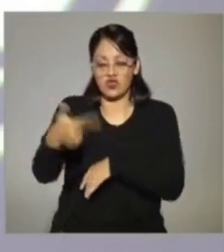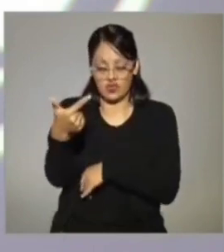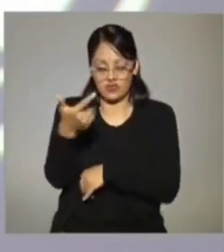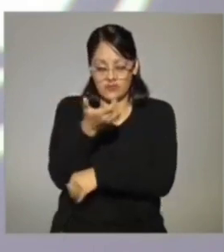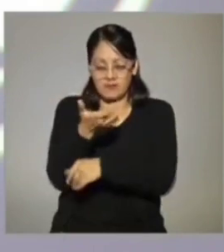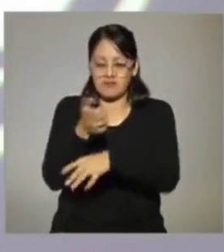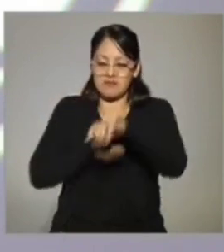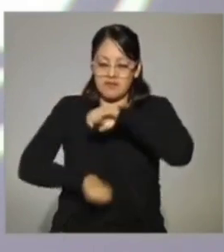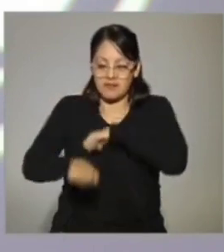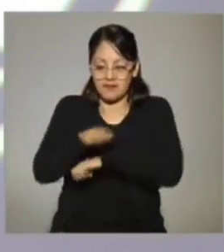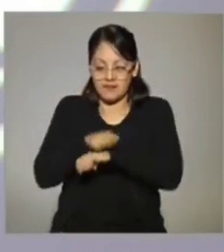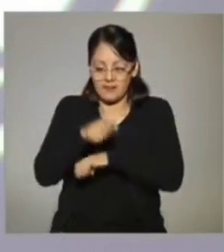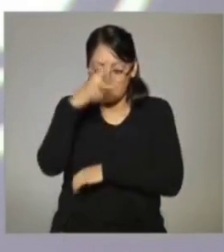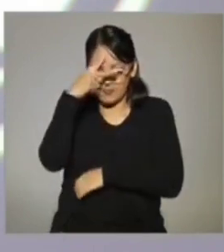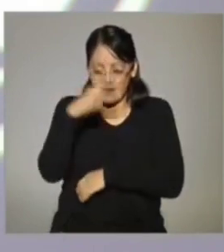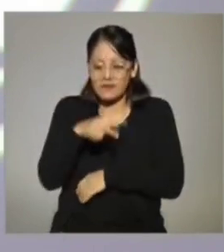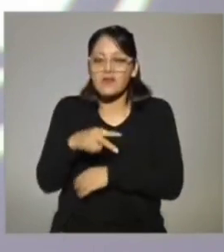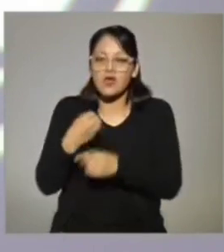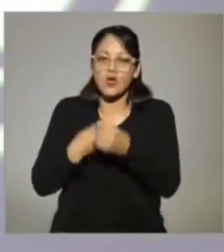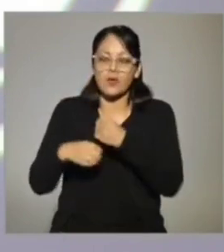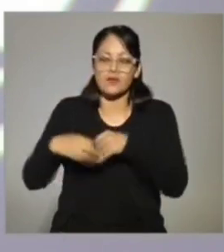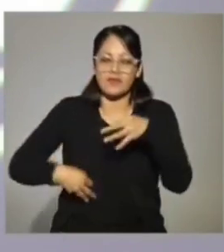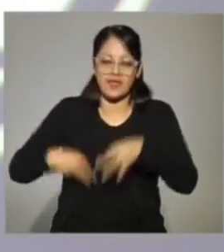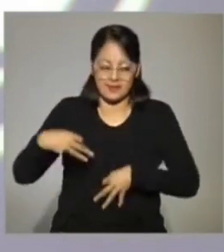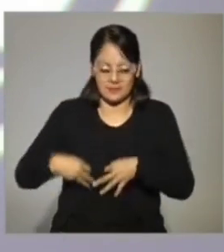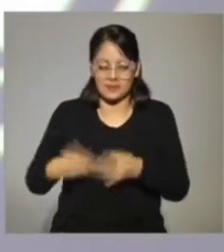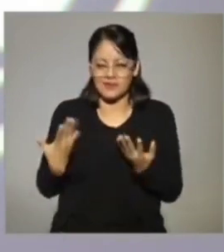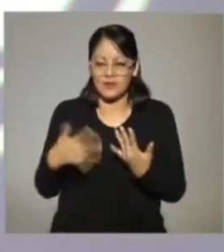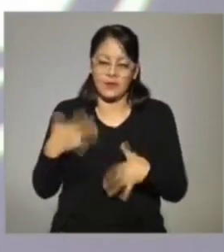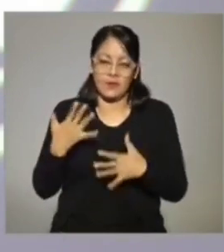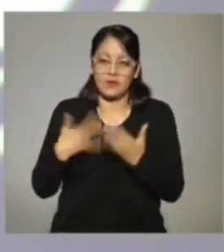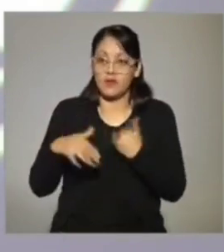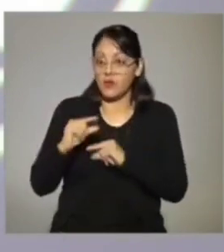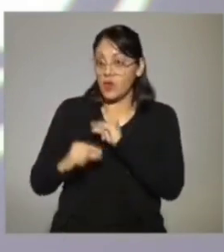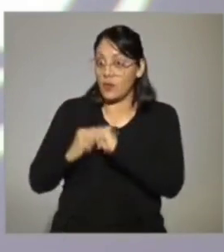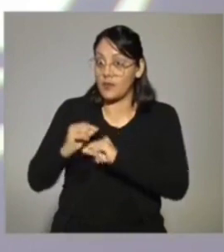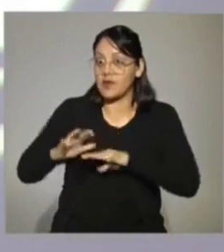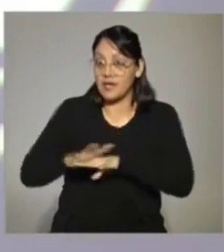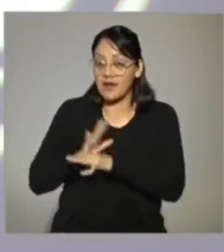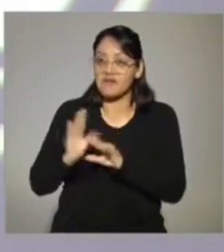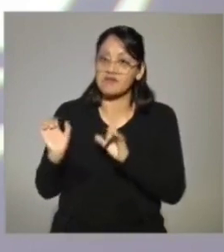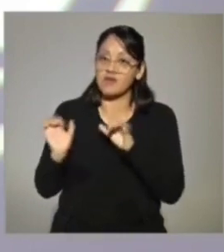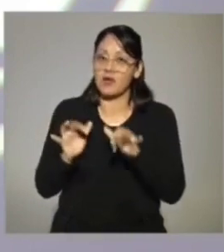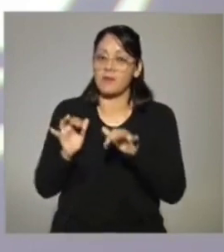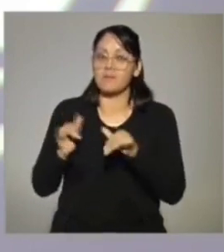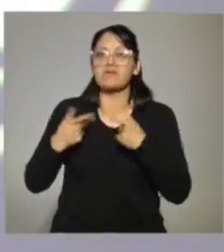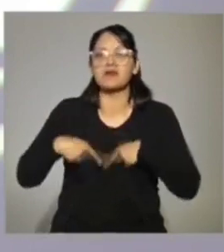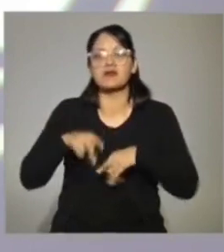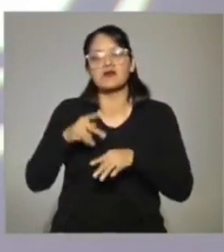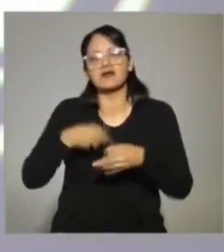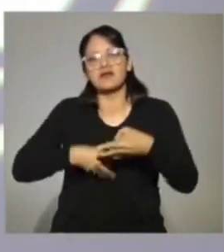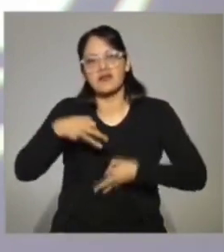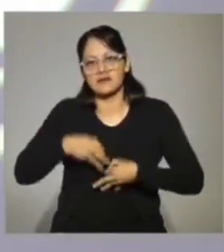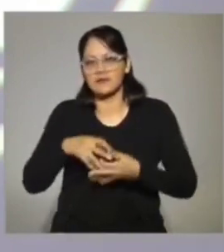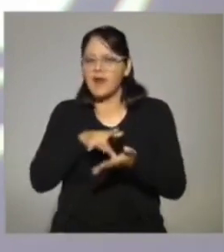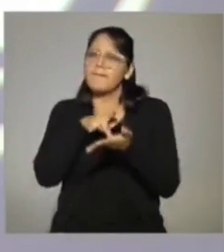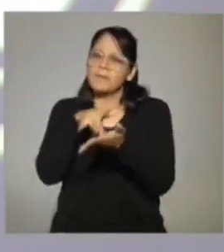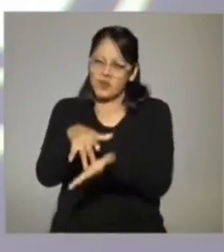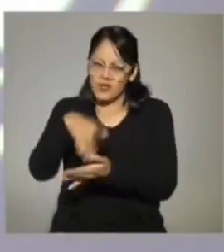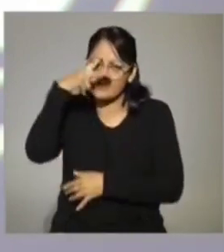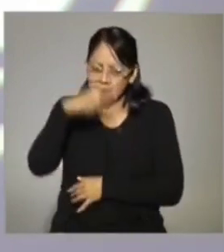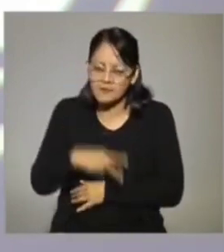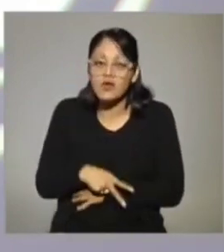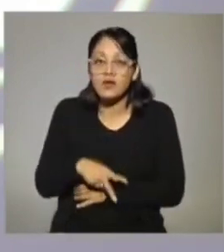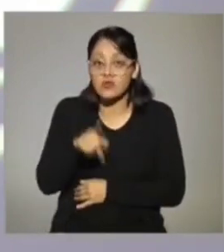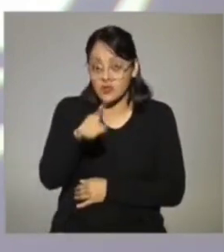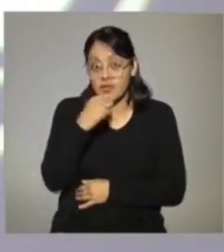compañías de teatro mexicano, lo cual es un logro porque apenas se está restableciendo el público. Así que hay que apoyar el teatro mexicano. Y si quieren ir a vernos